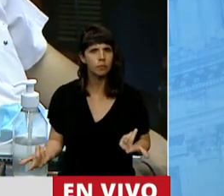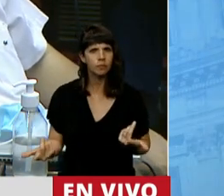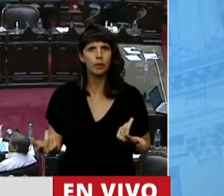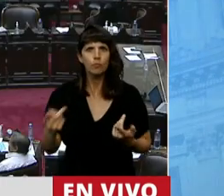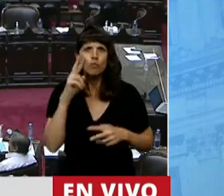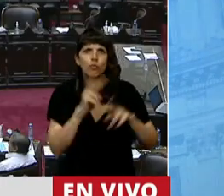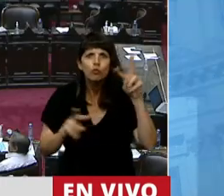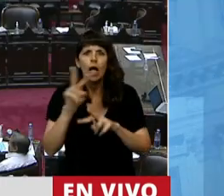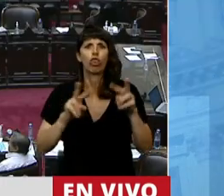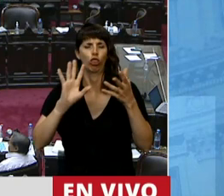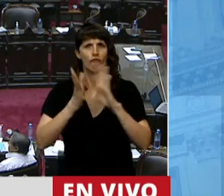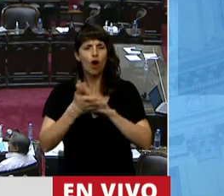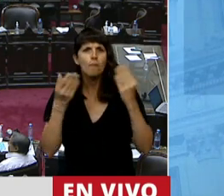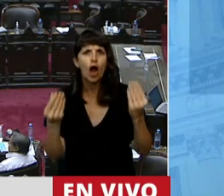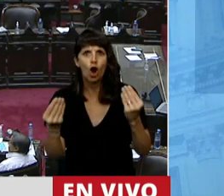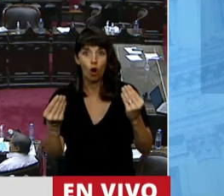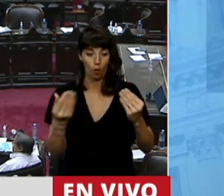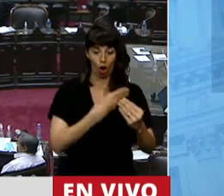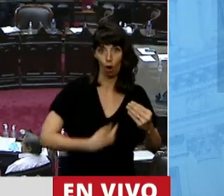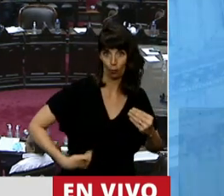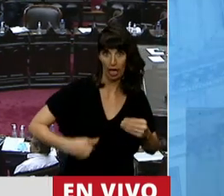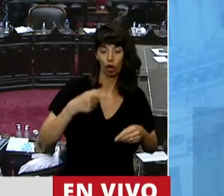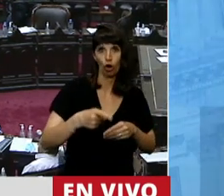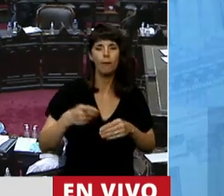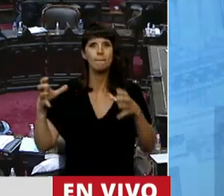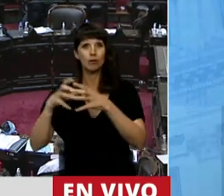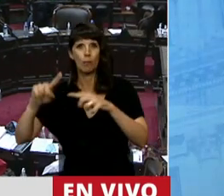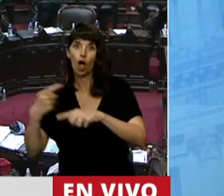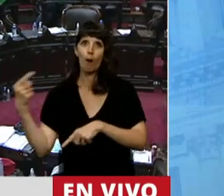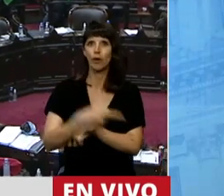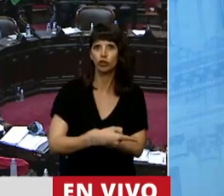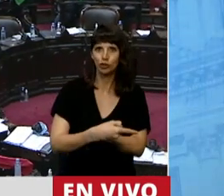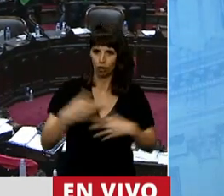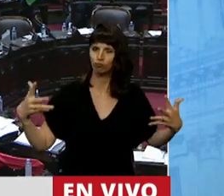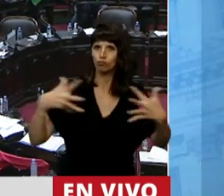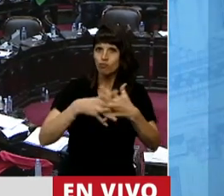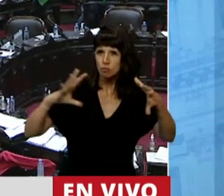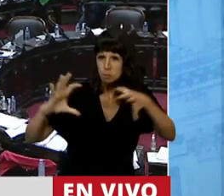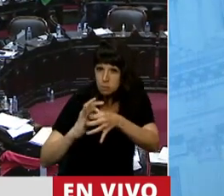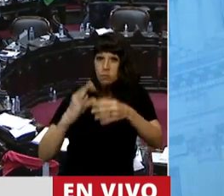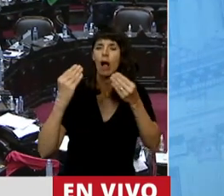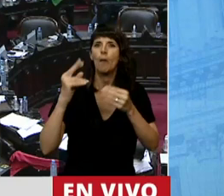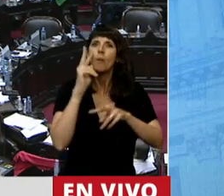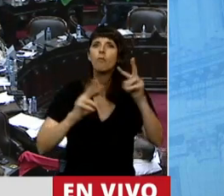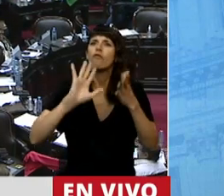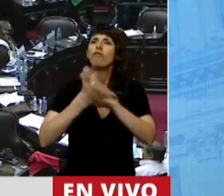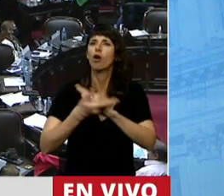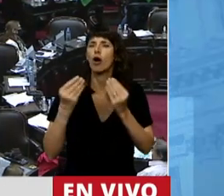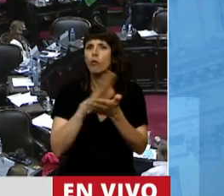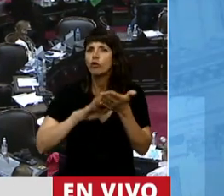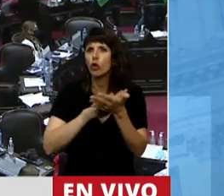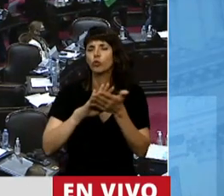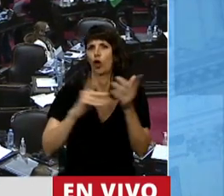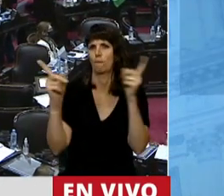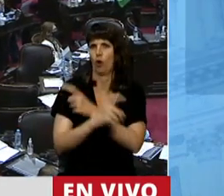cómo con el oficialismo y la oposición resolvemos los verdaderos problemas de los argentinos y no tratar este tema que nos